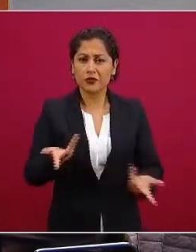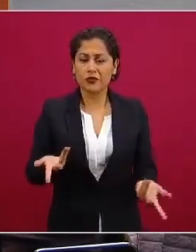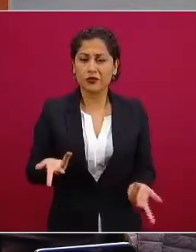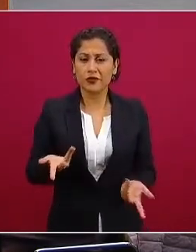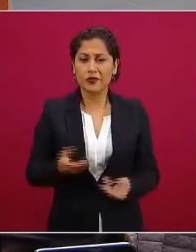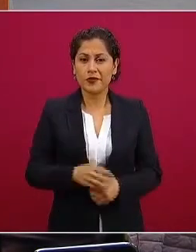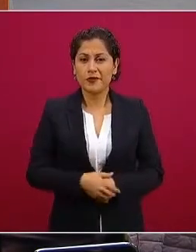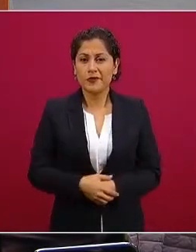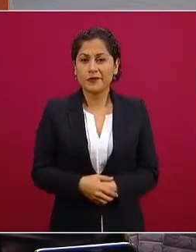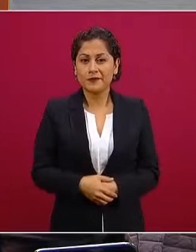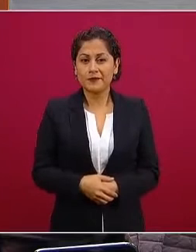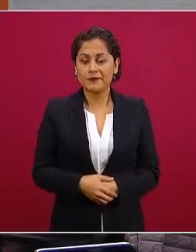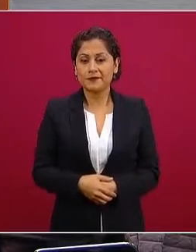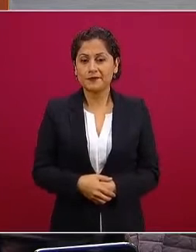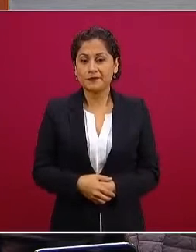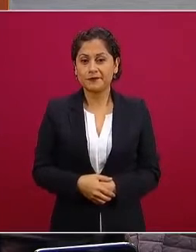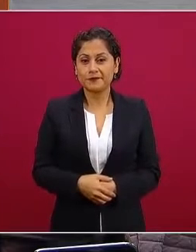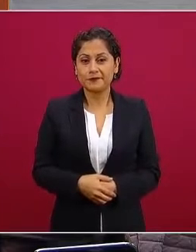por eso